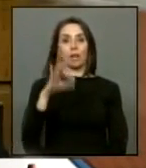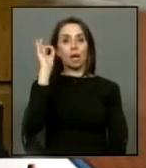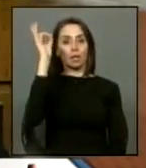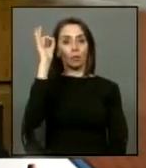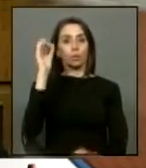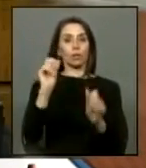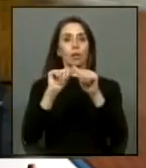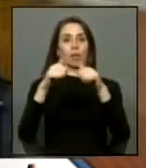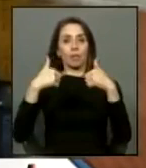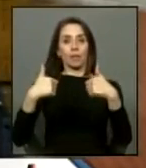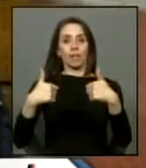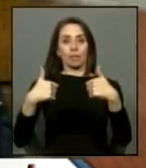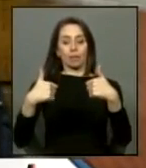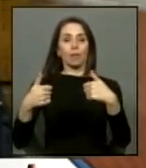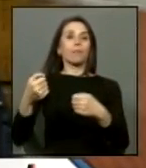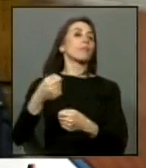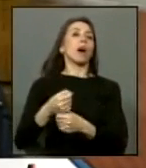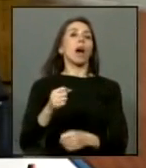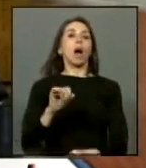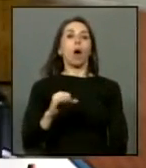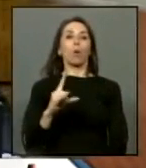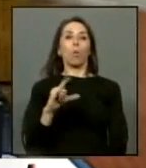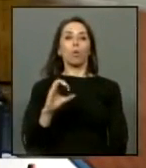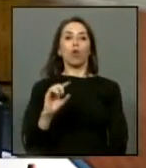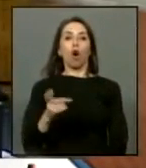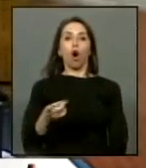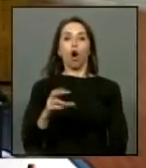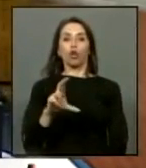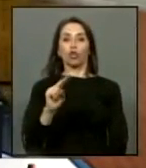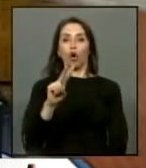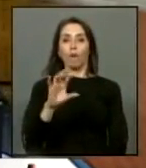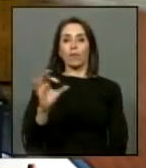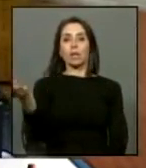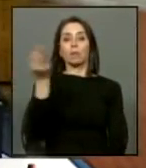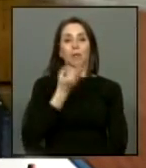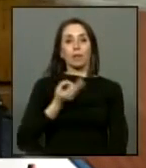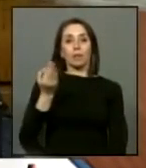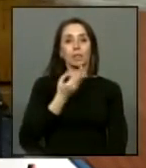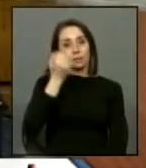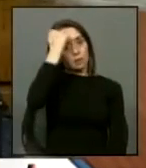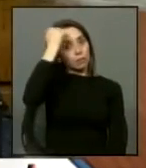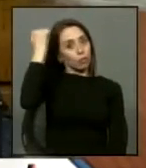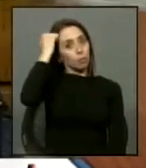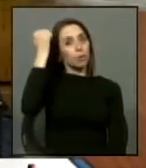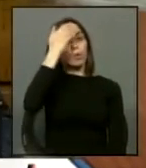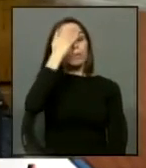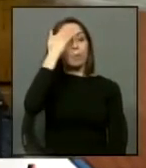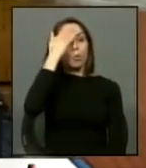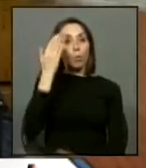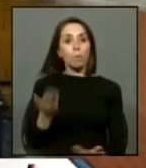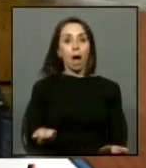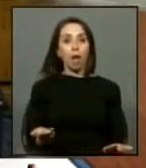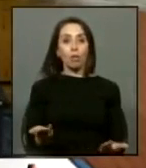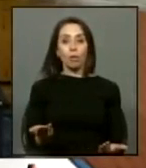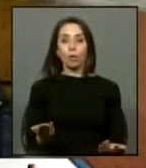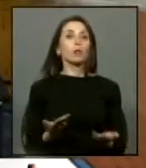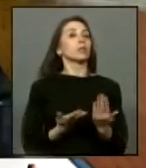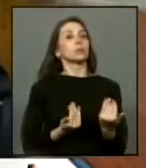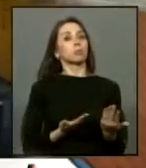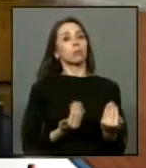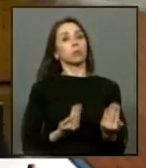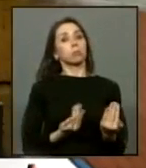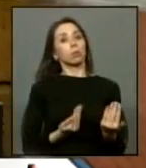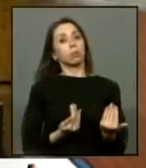con sus directivos encabezados por don Julio Grob, estos me plantean una vez más su preocupación porque mientras esperan y